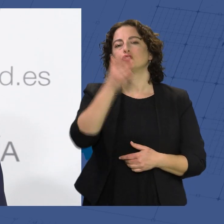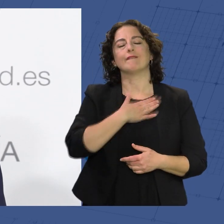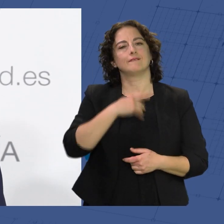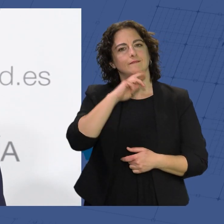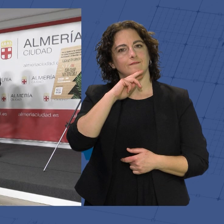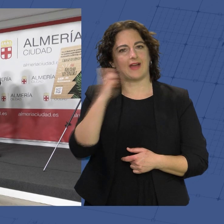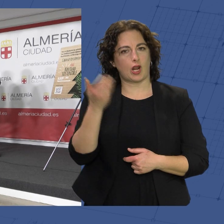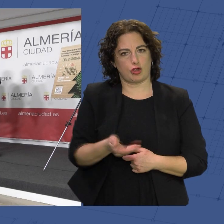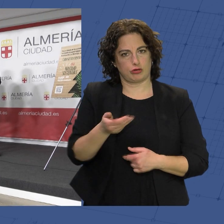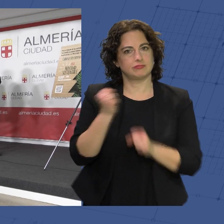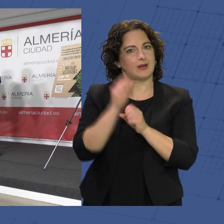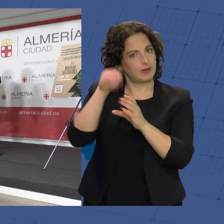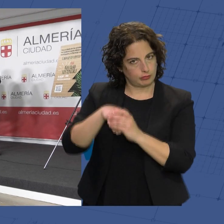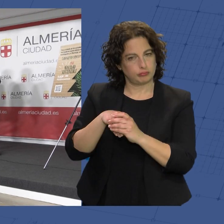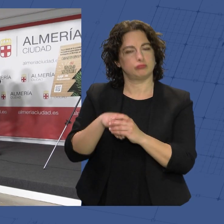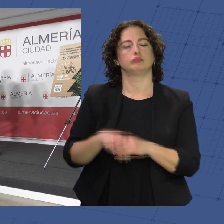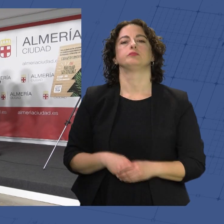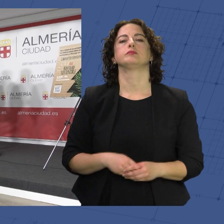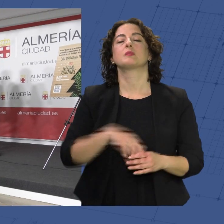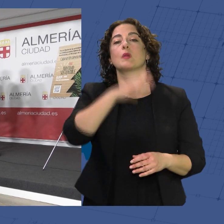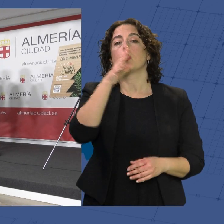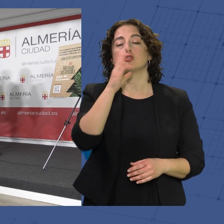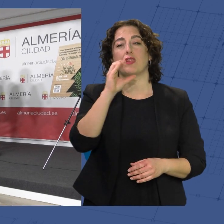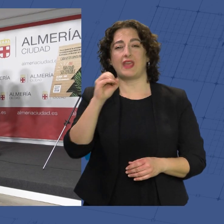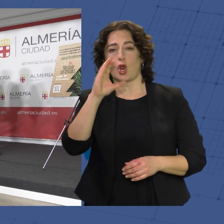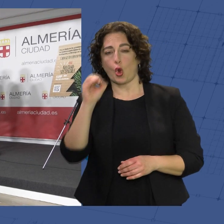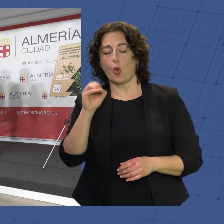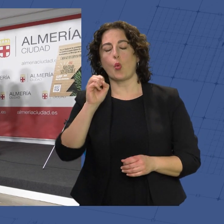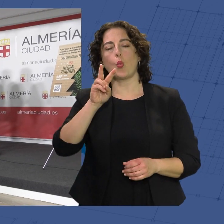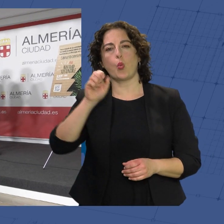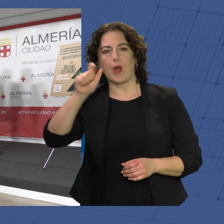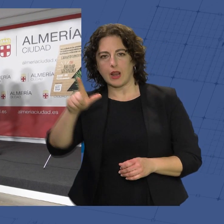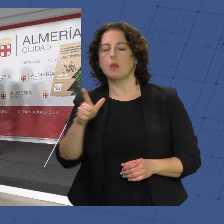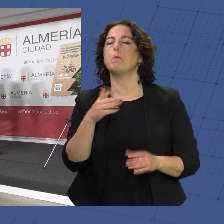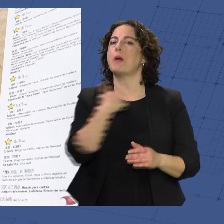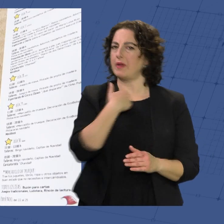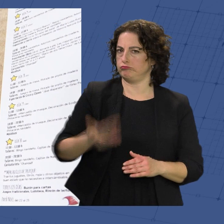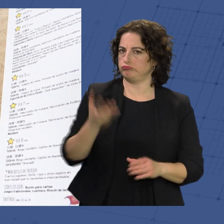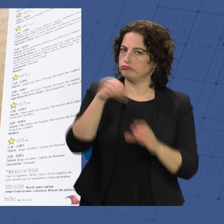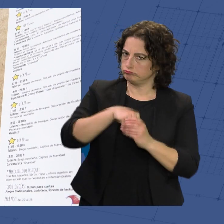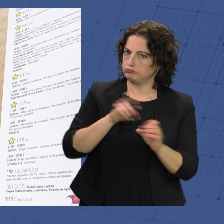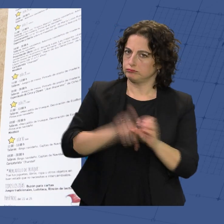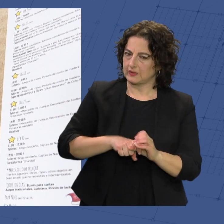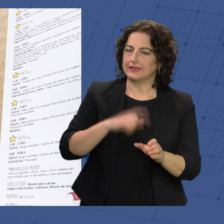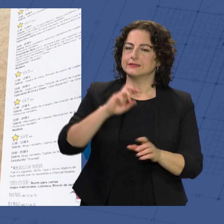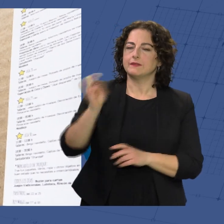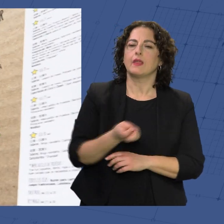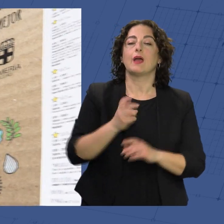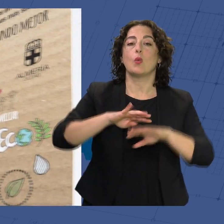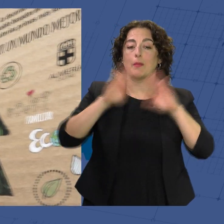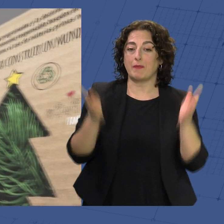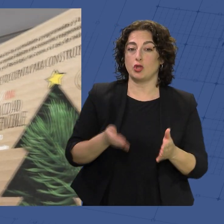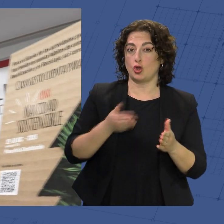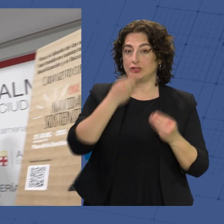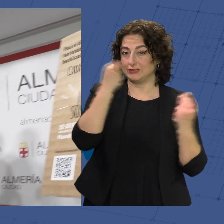el trabajo que se hace desde allí. Por ello, CECO UAL tiene un papel destacado en esta actividad y además de promocionar ese pabellón de Historia